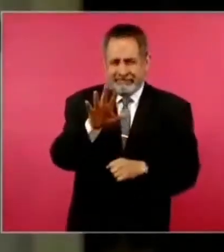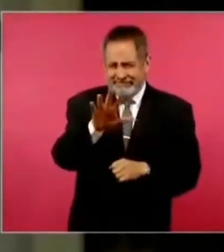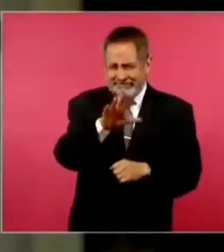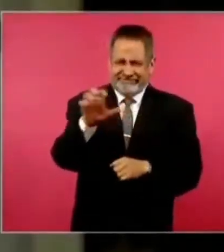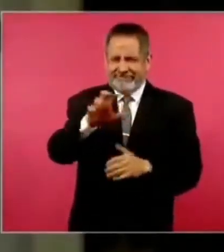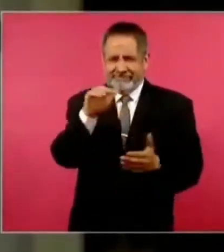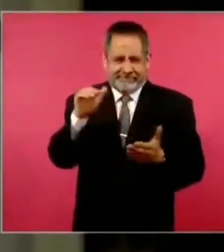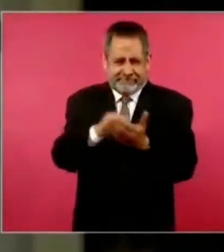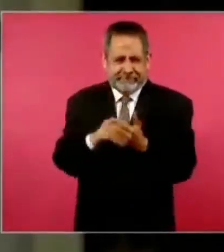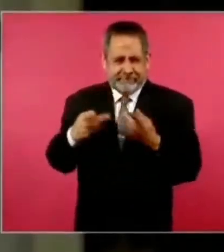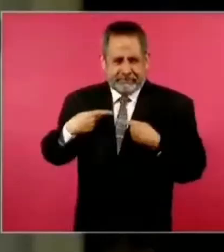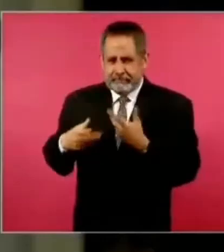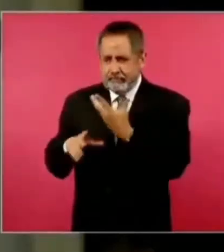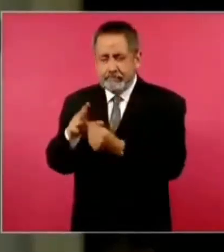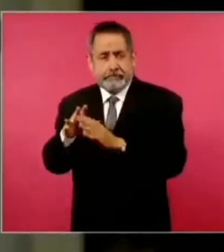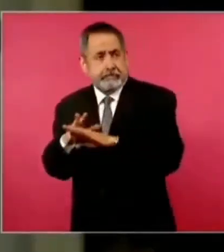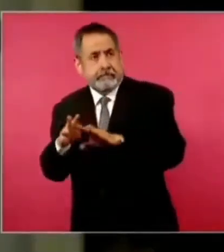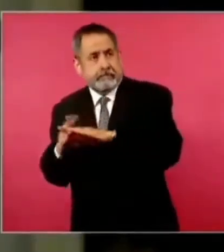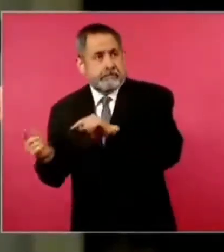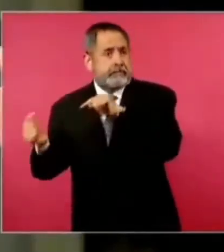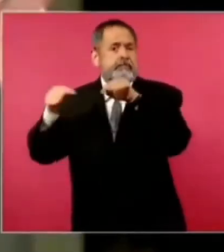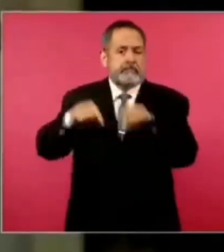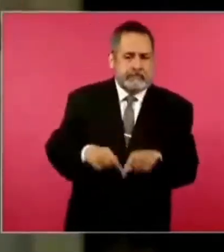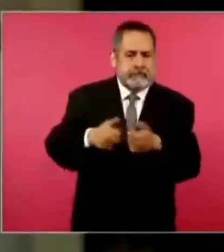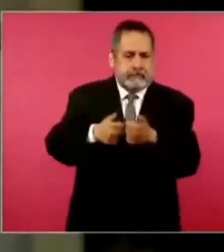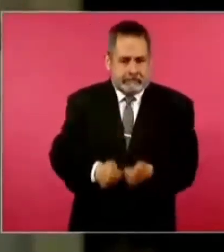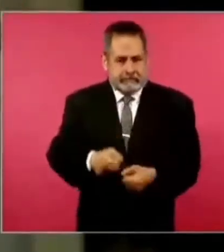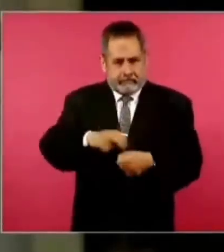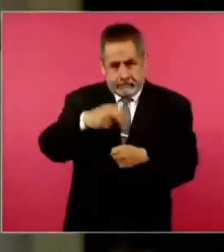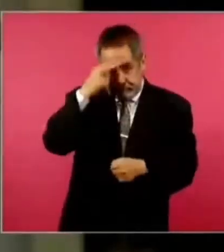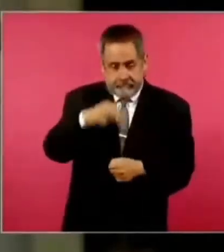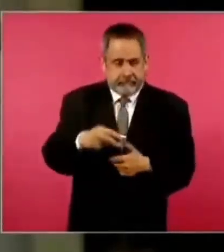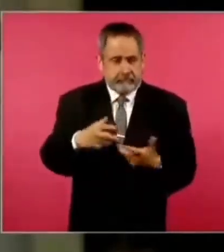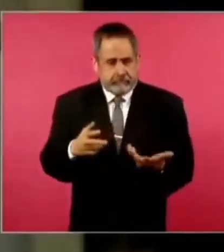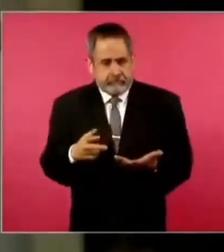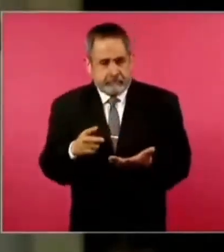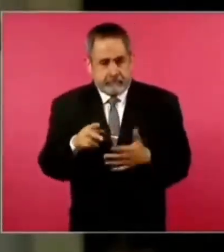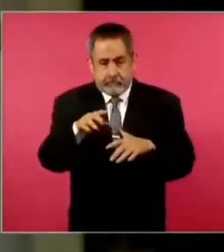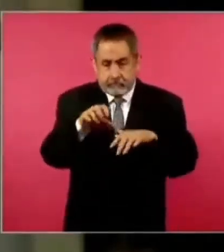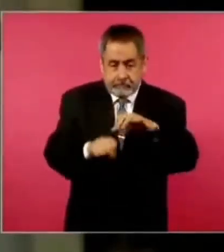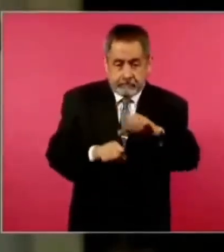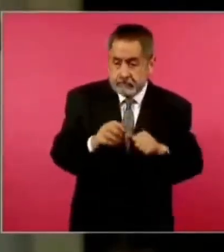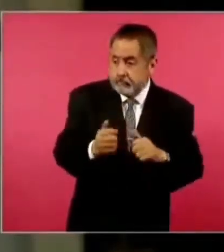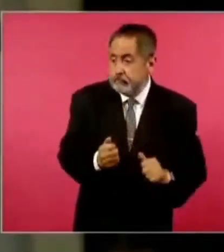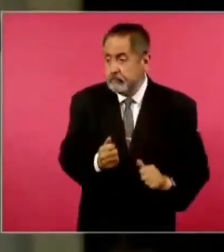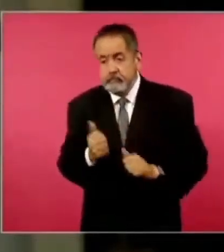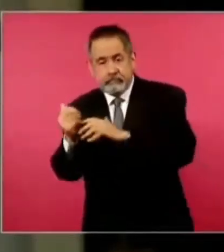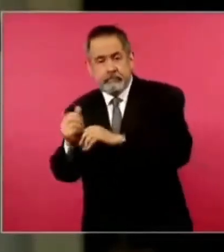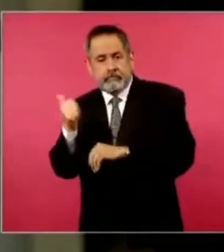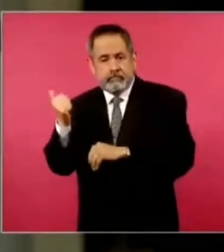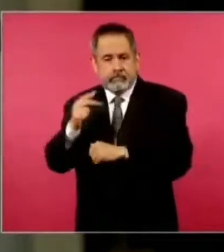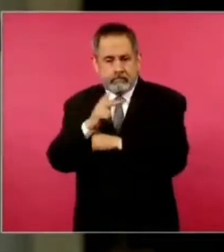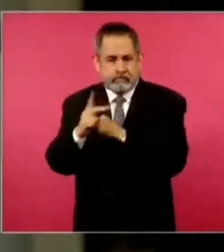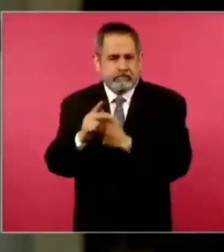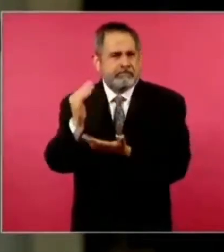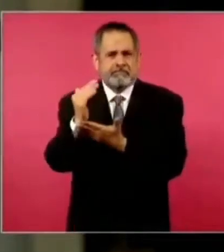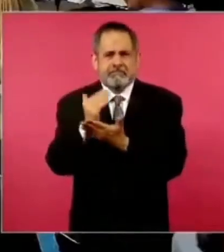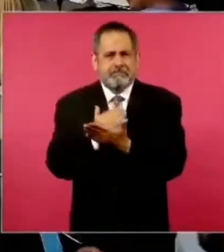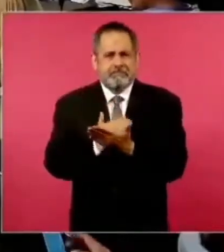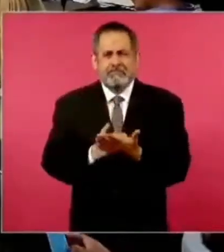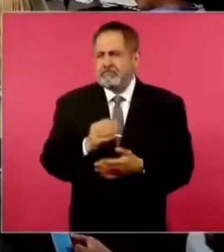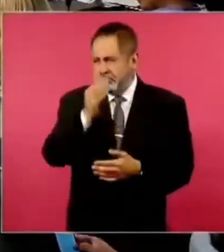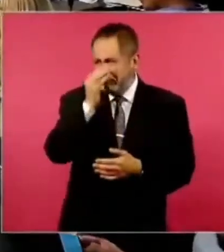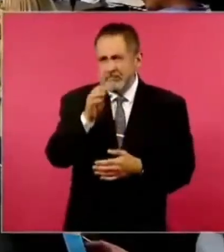migrantes en situación irregular aquí en México. Y los retornos siguen bajando. Hay como 10.000